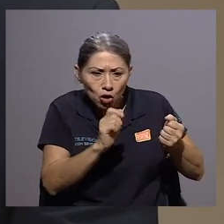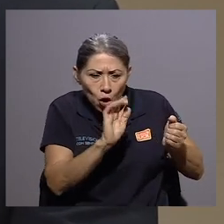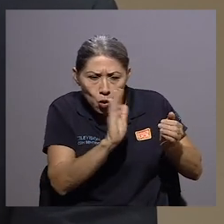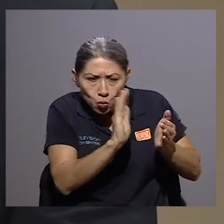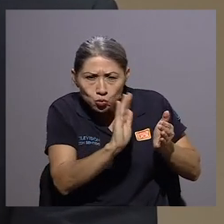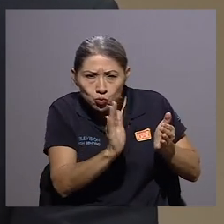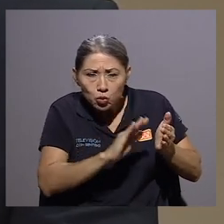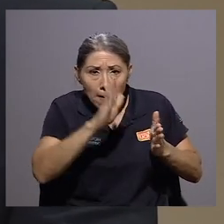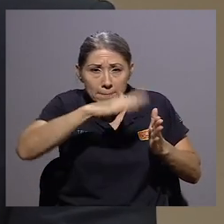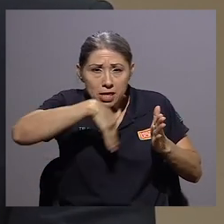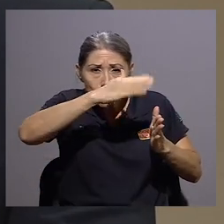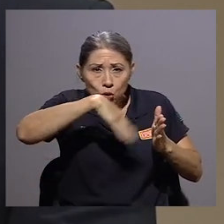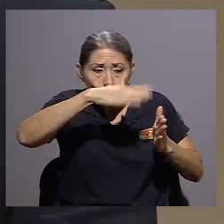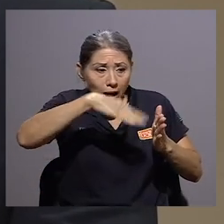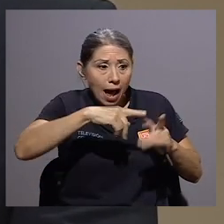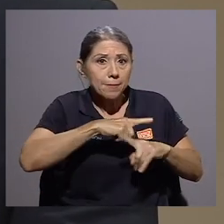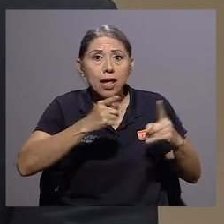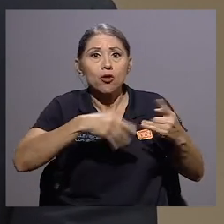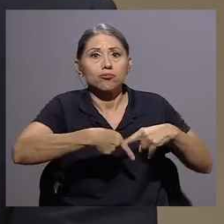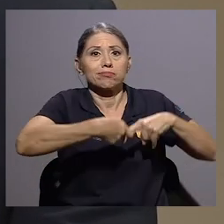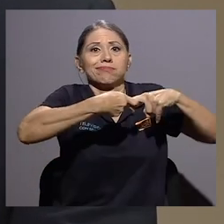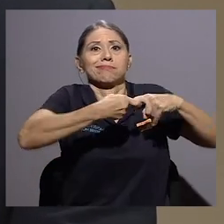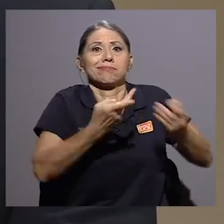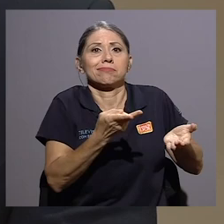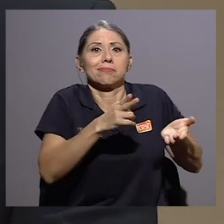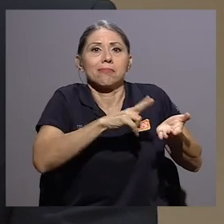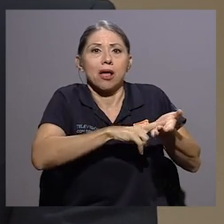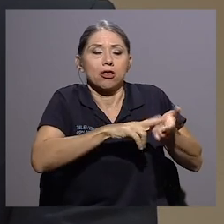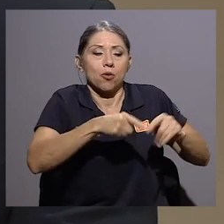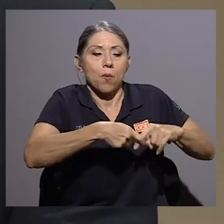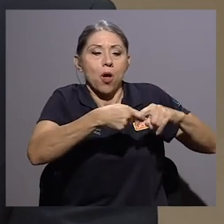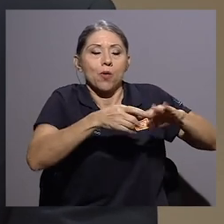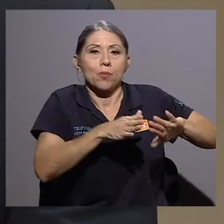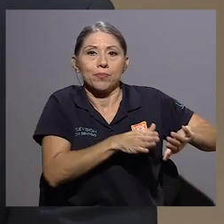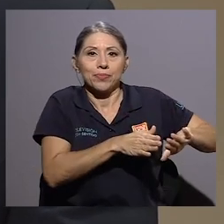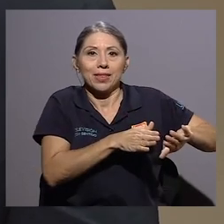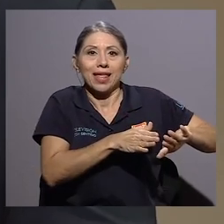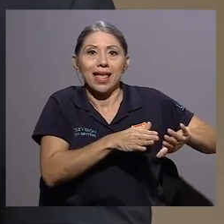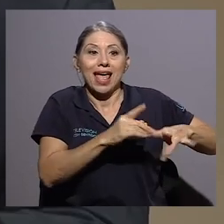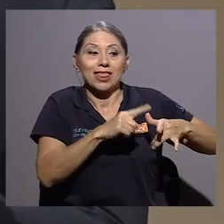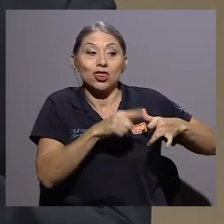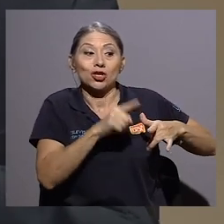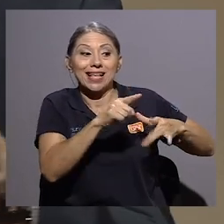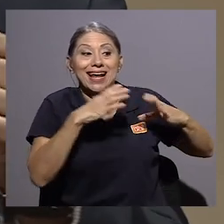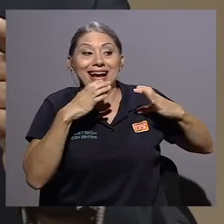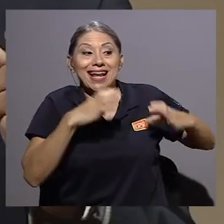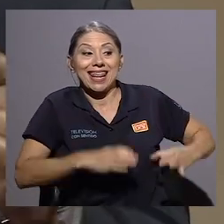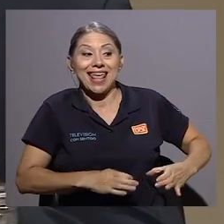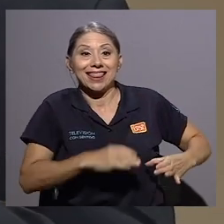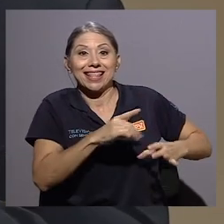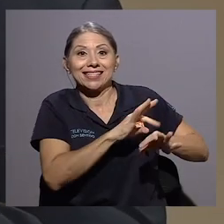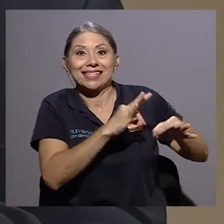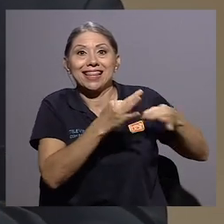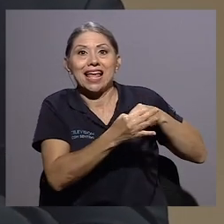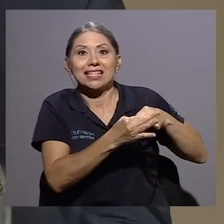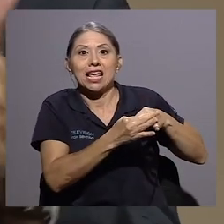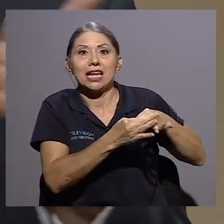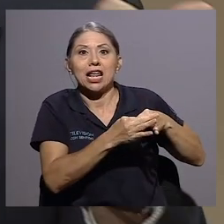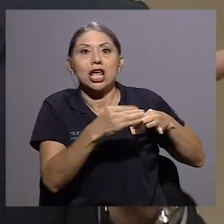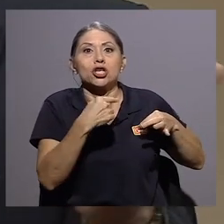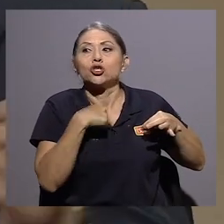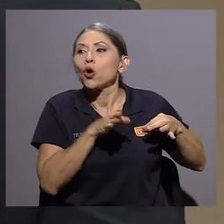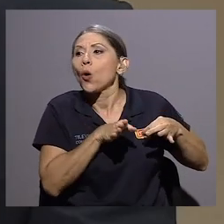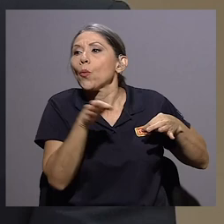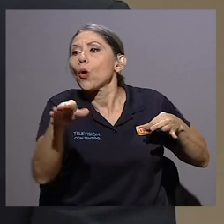un taller de enderezado de pintura, el contrato está suspendido y me llevo los clientes del taller